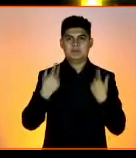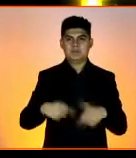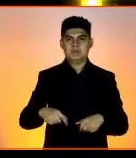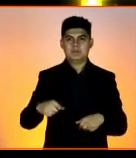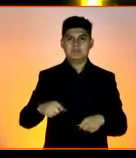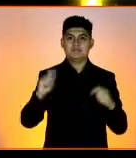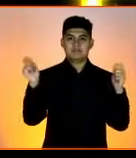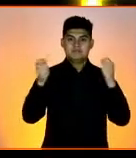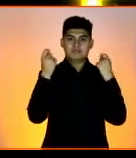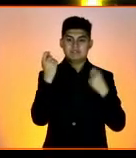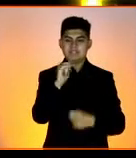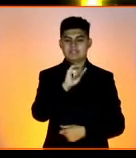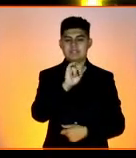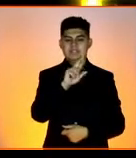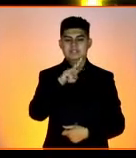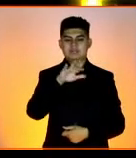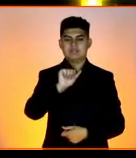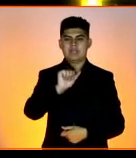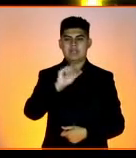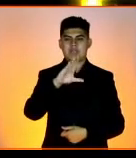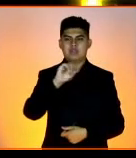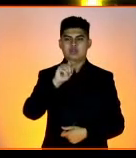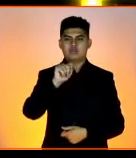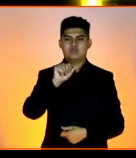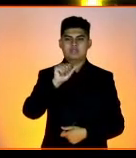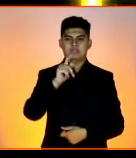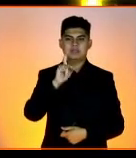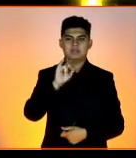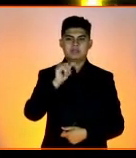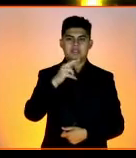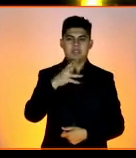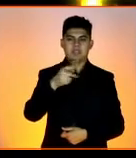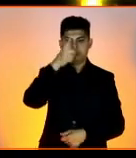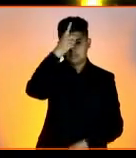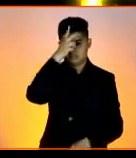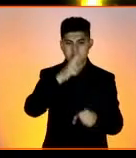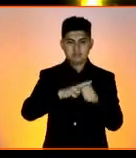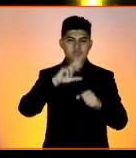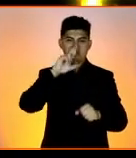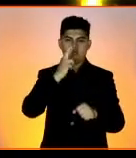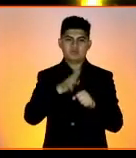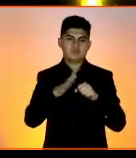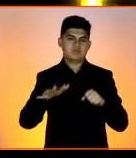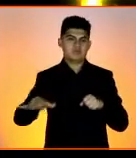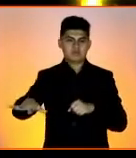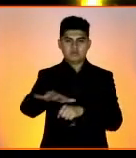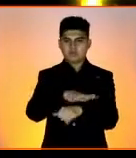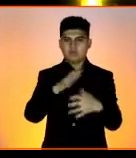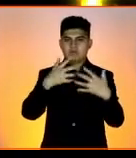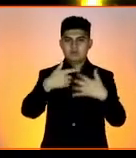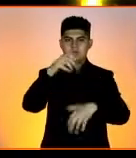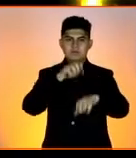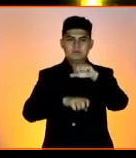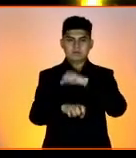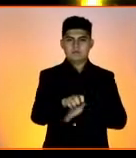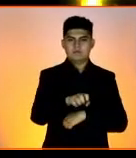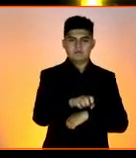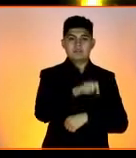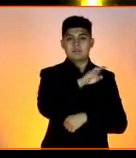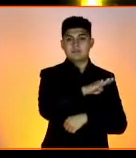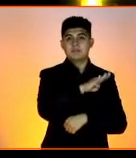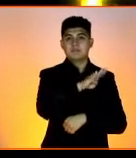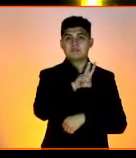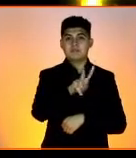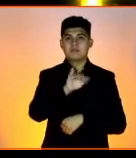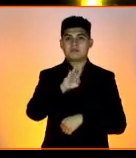que es Irma Acosta Pedregal. Ella es directora de Responsabilidad y Reputación Corporativa en BBVA. Irma,